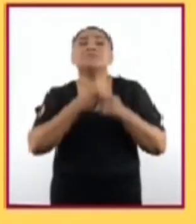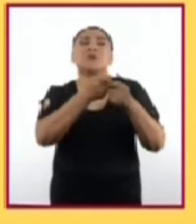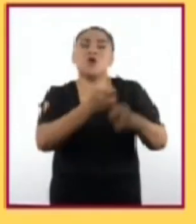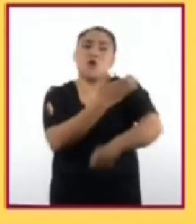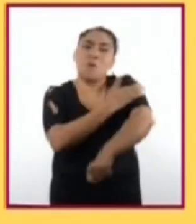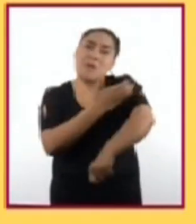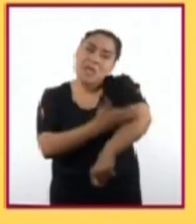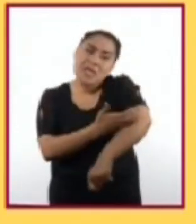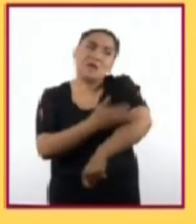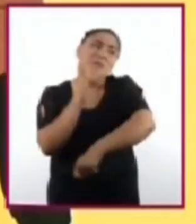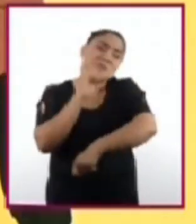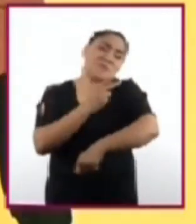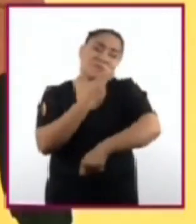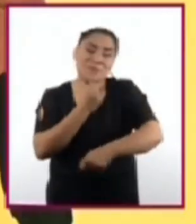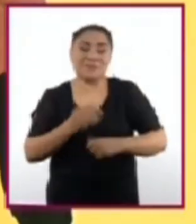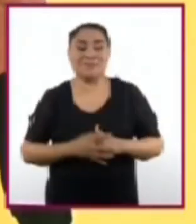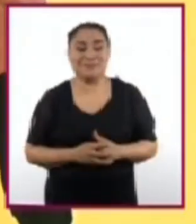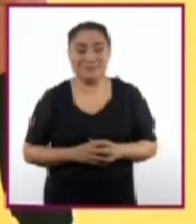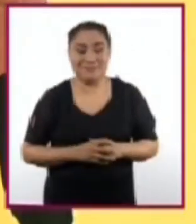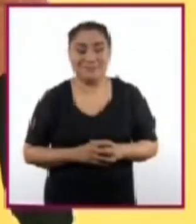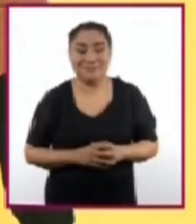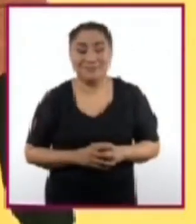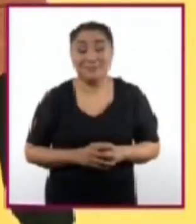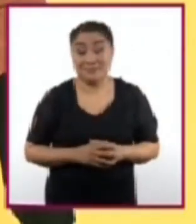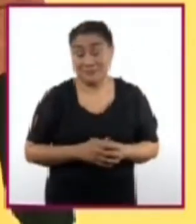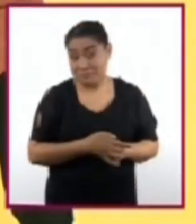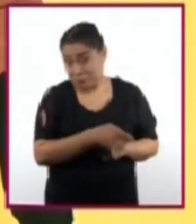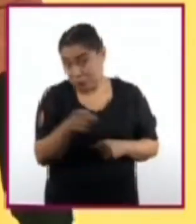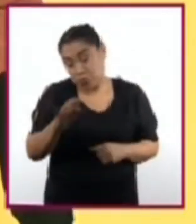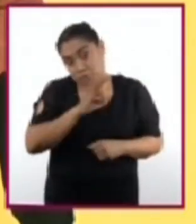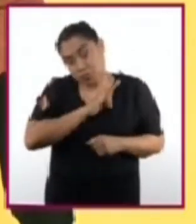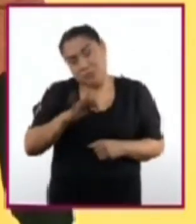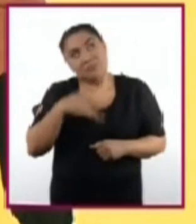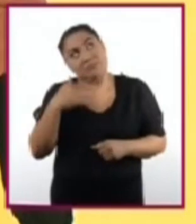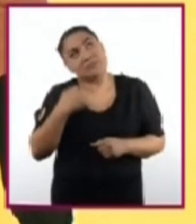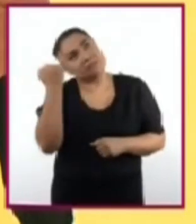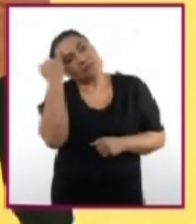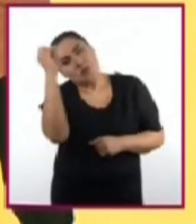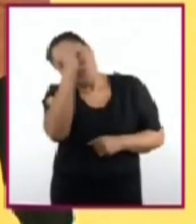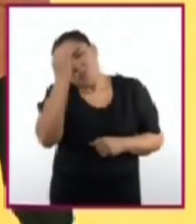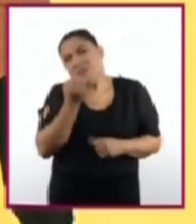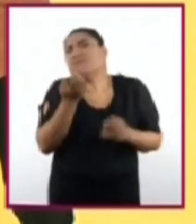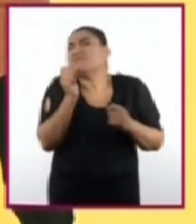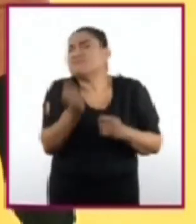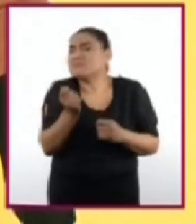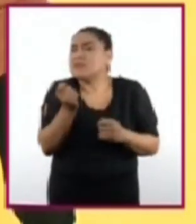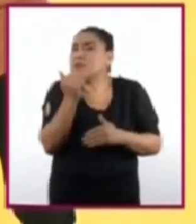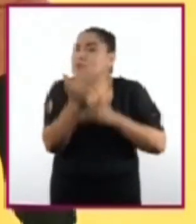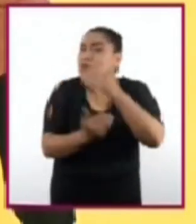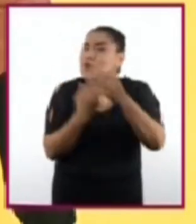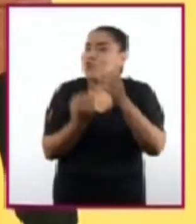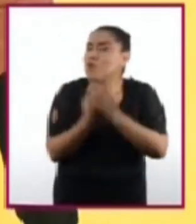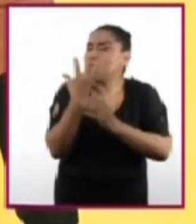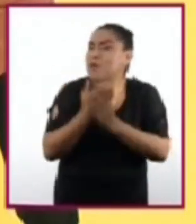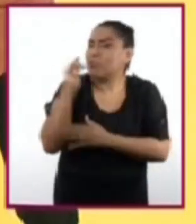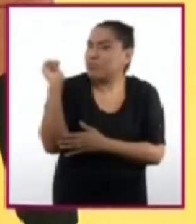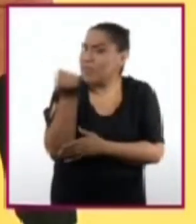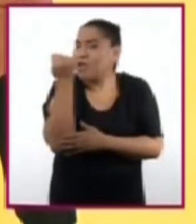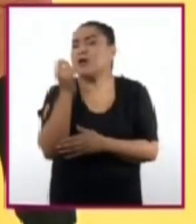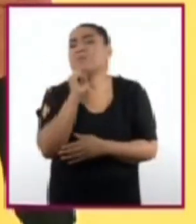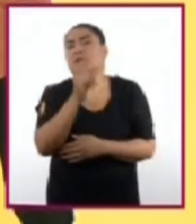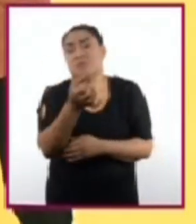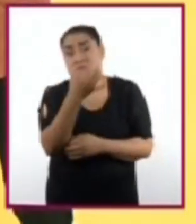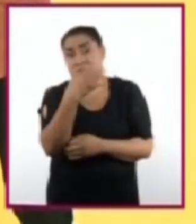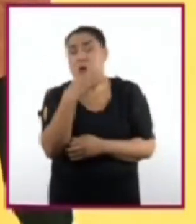compañeros o compañeras. Podrías incluir tu punto de vista acerca del avance tecnológico y la medicina, y si es posible,